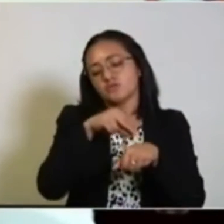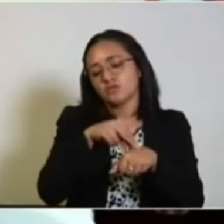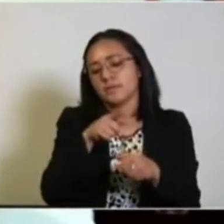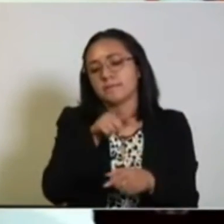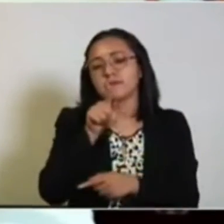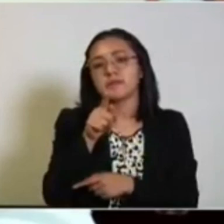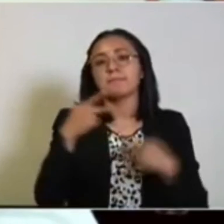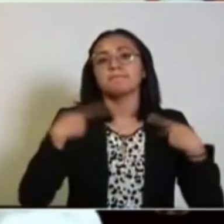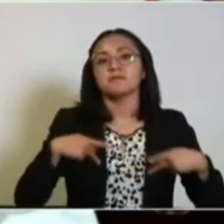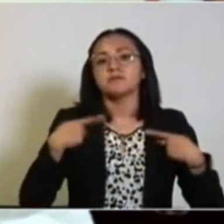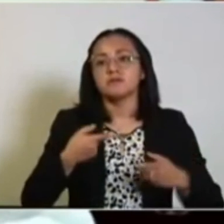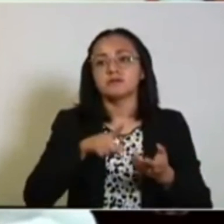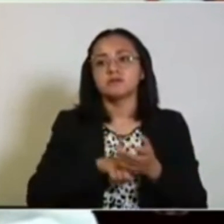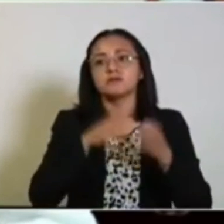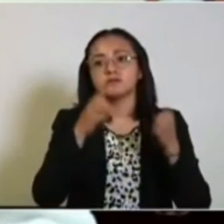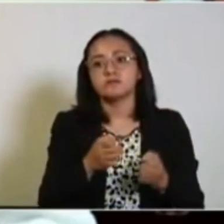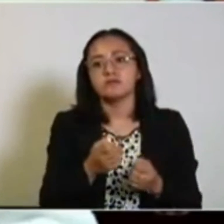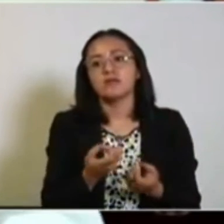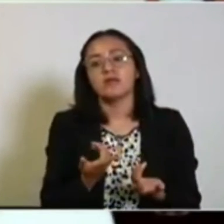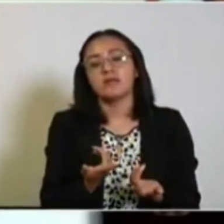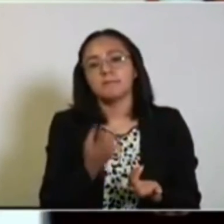70 personas que se encuentran actualmente en estas instalaciones.